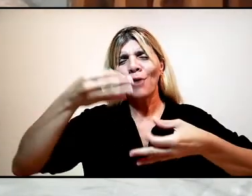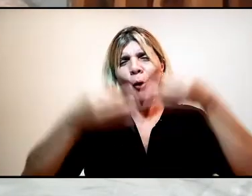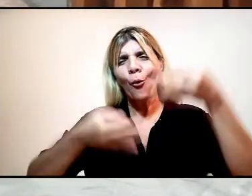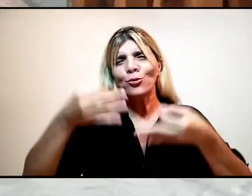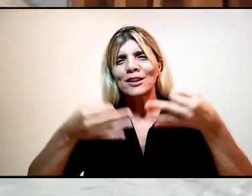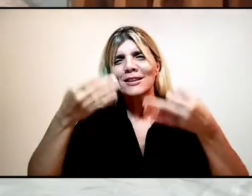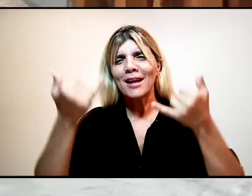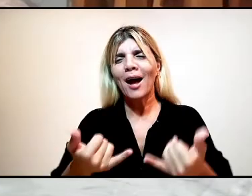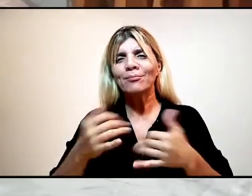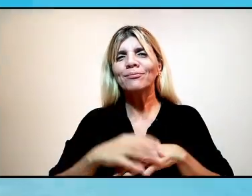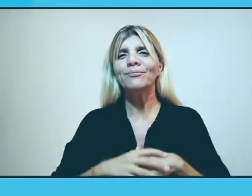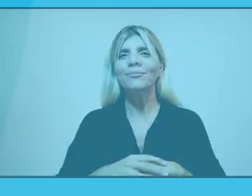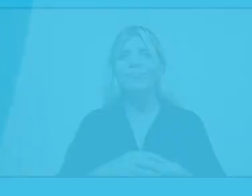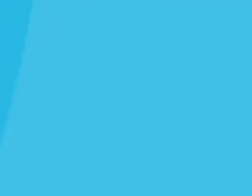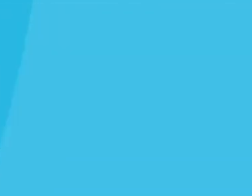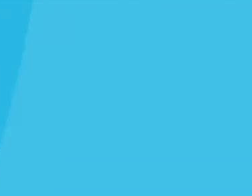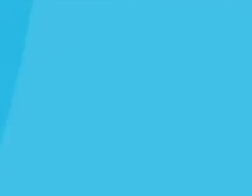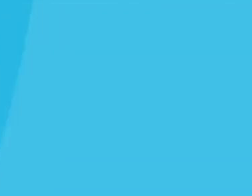justa.